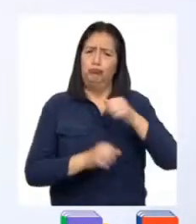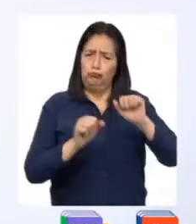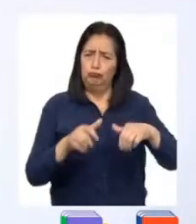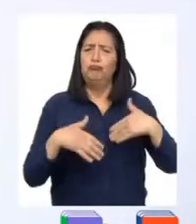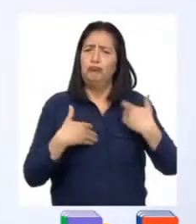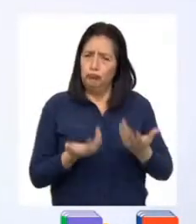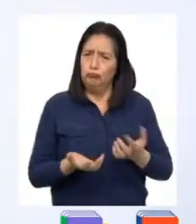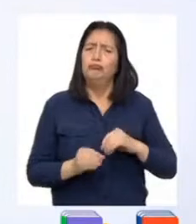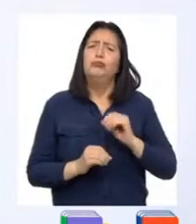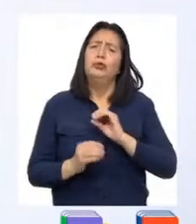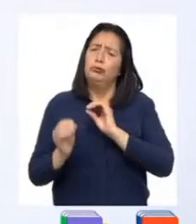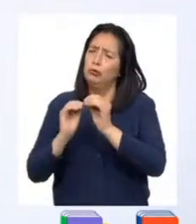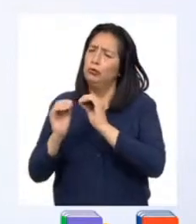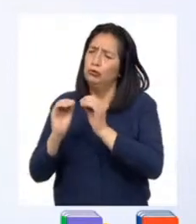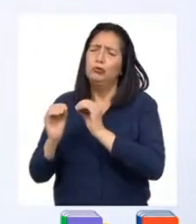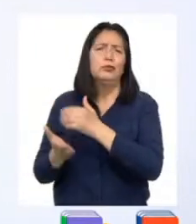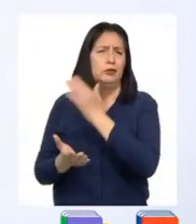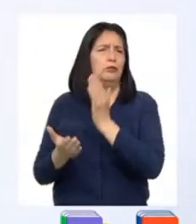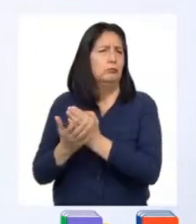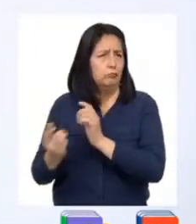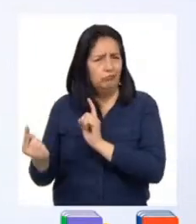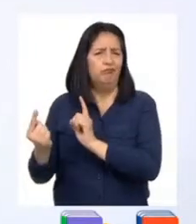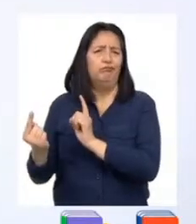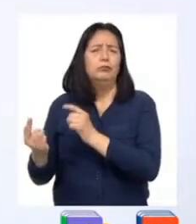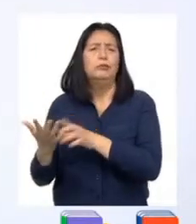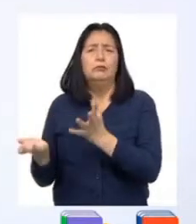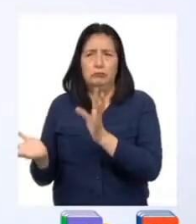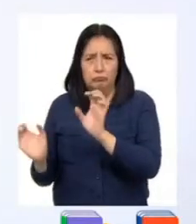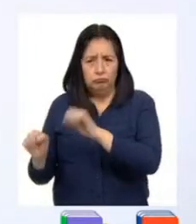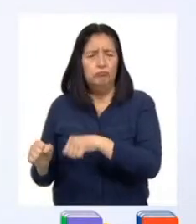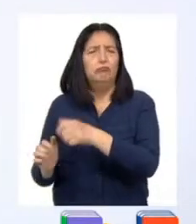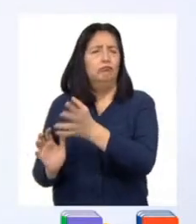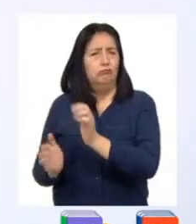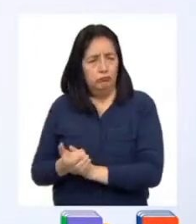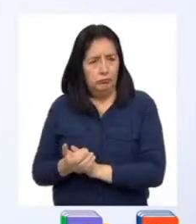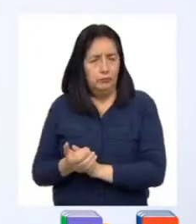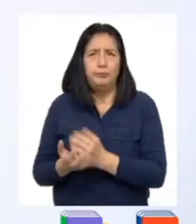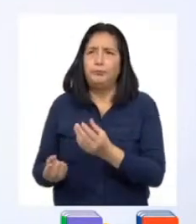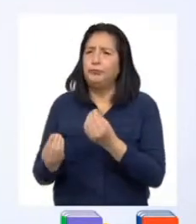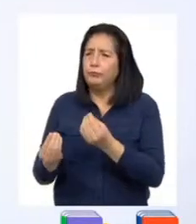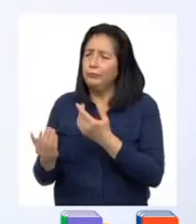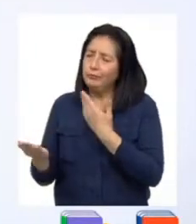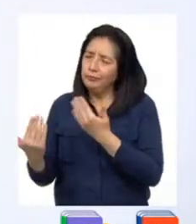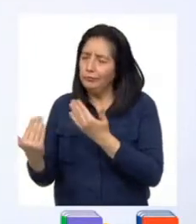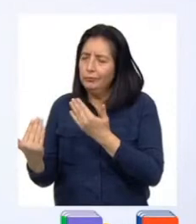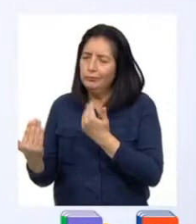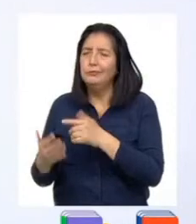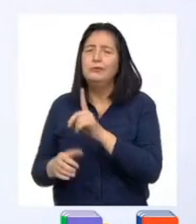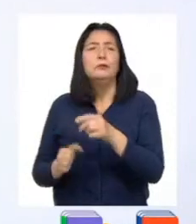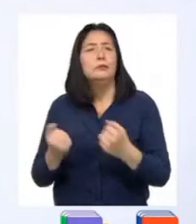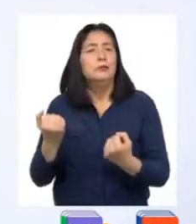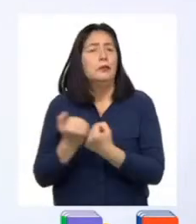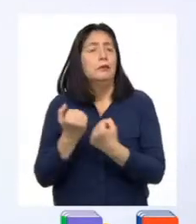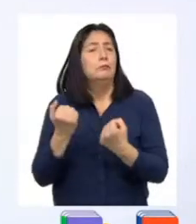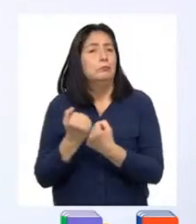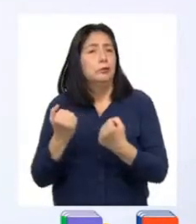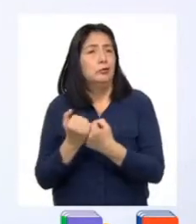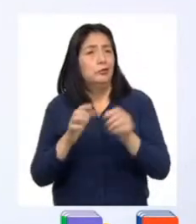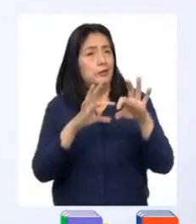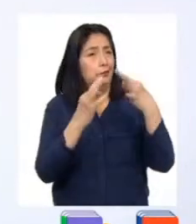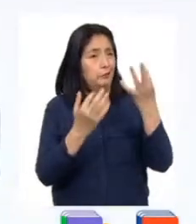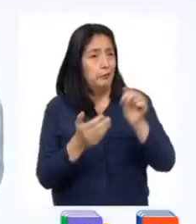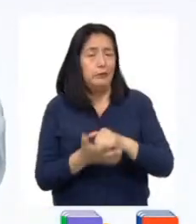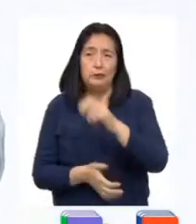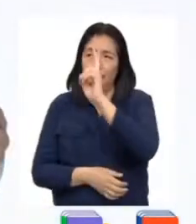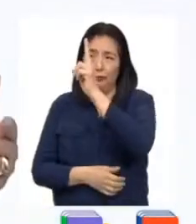hacer frente a las situaciones y encontrar soluciones mediante el diálogo y con el apoyo de nuestros familiares y